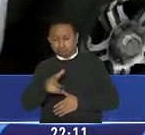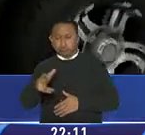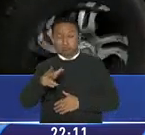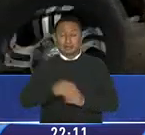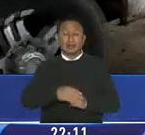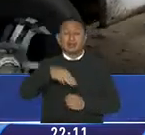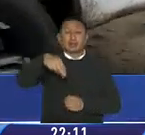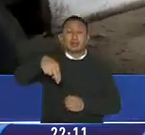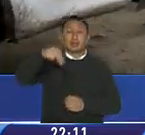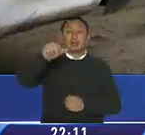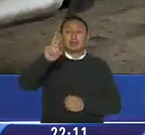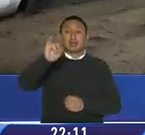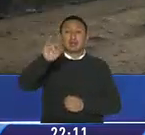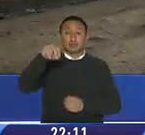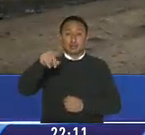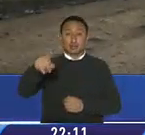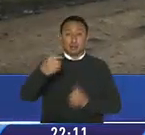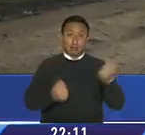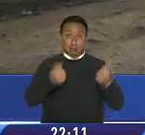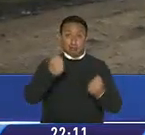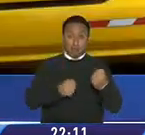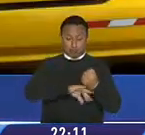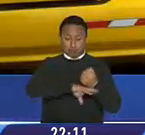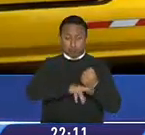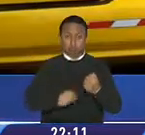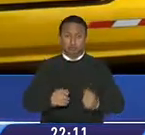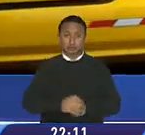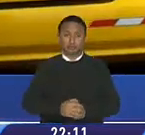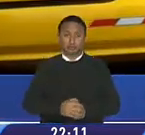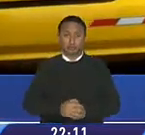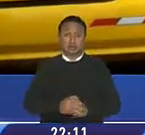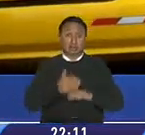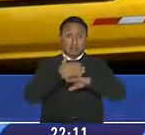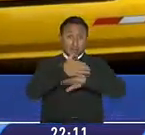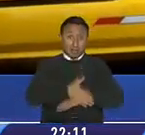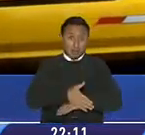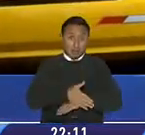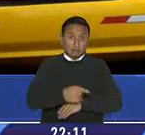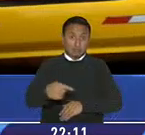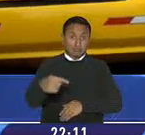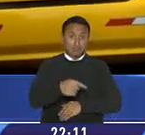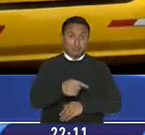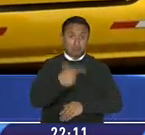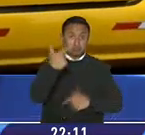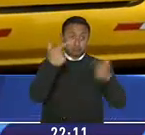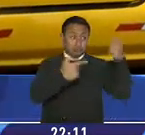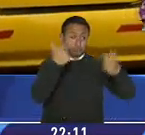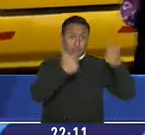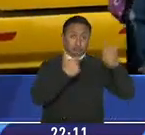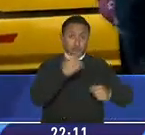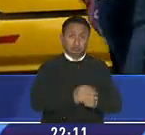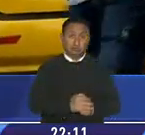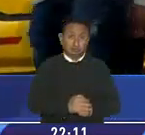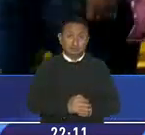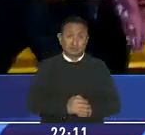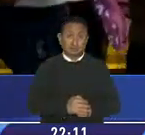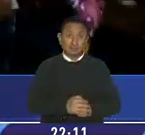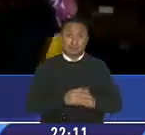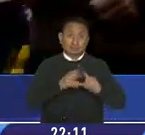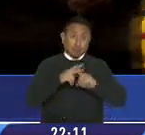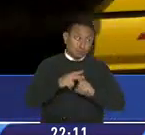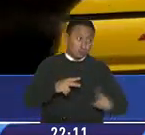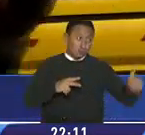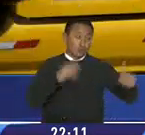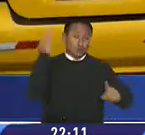en Nariño en donde se llevaron el vehículo para cargarlo pactado. Minutos después, baleados tuvieron que buscar la forma de llegar hasta Tulcán